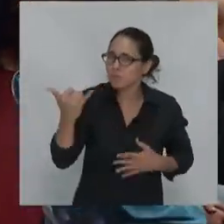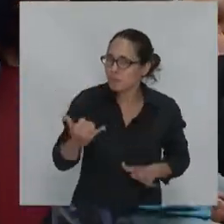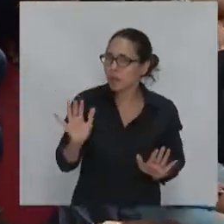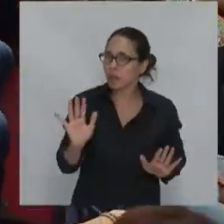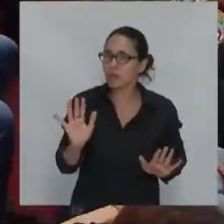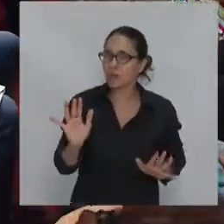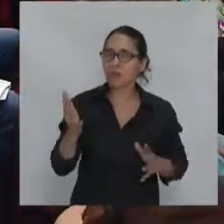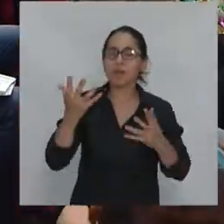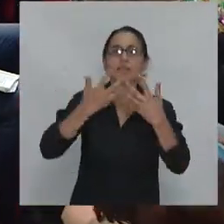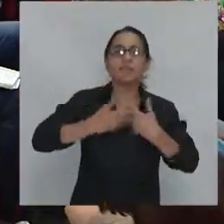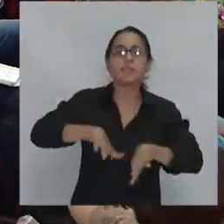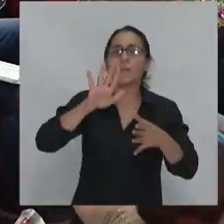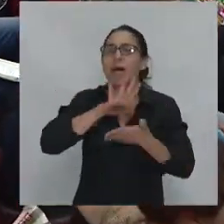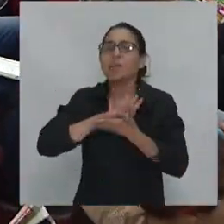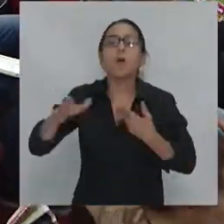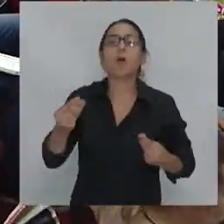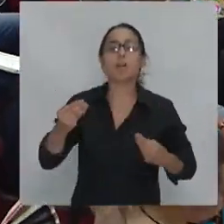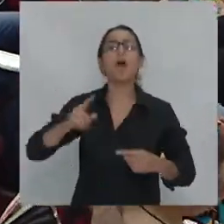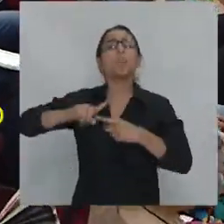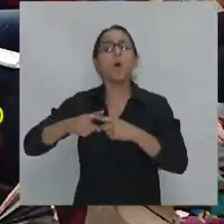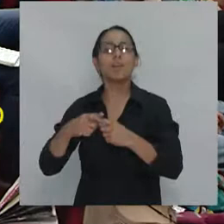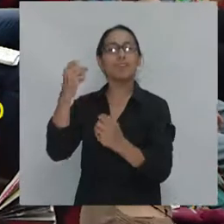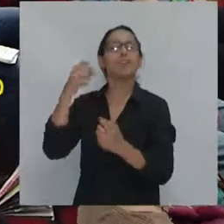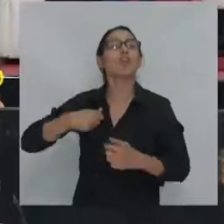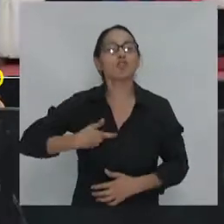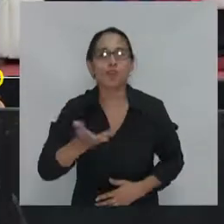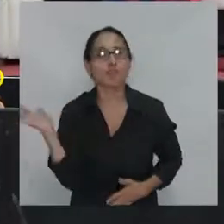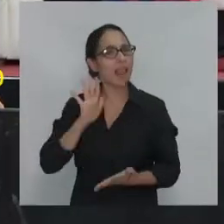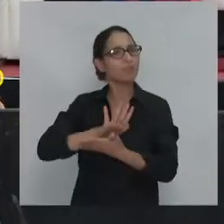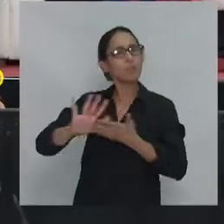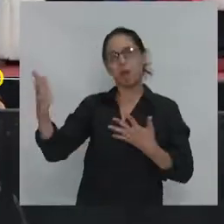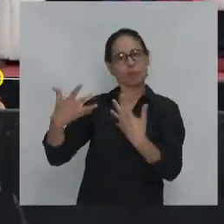político social un sistema